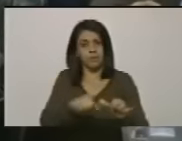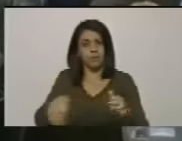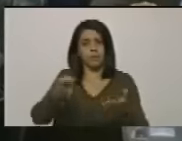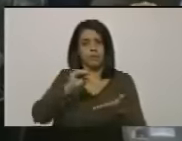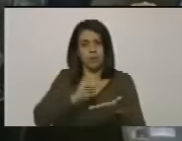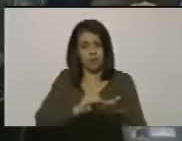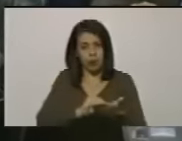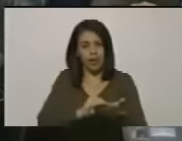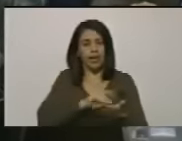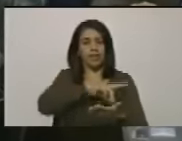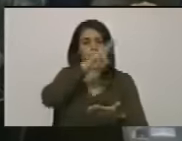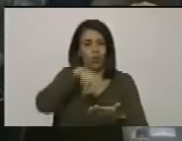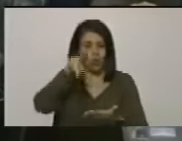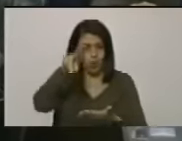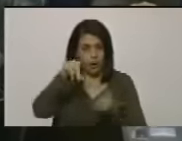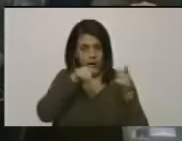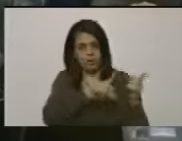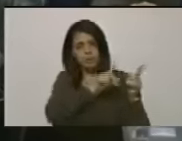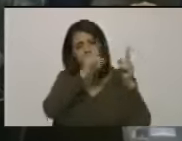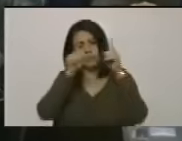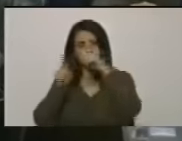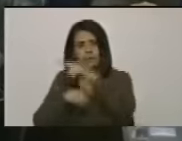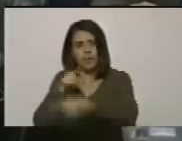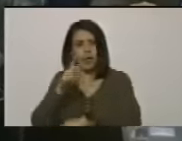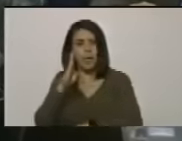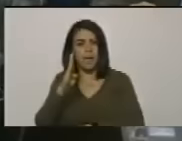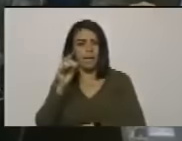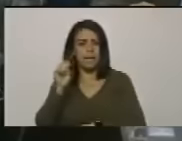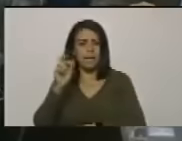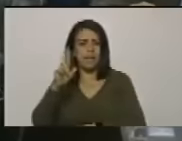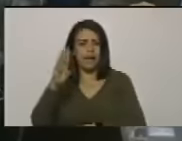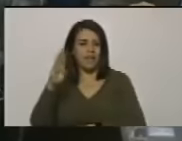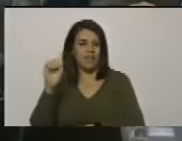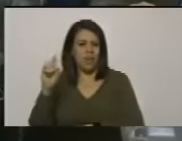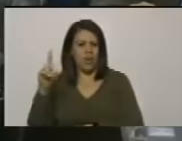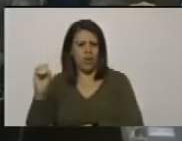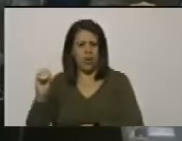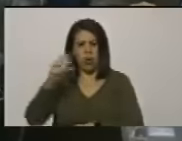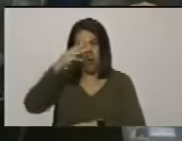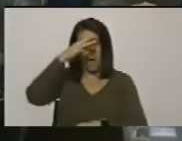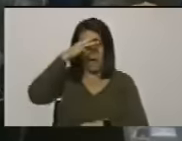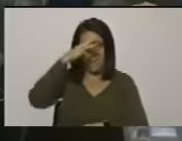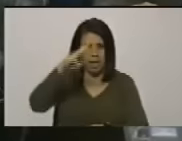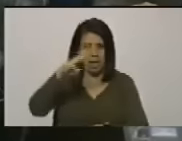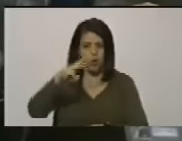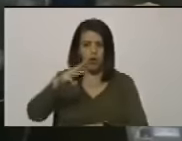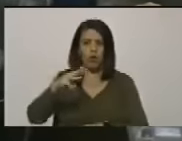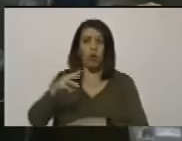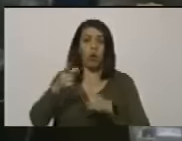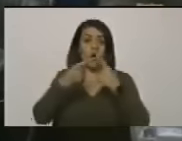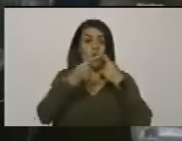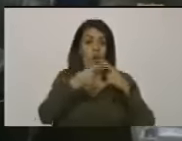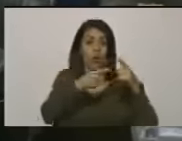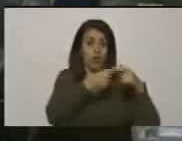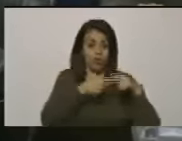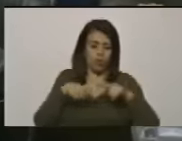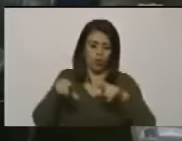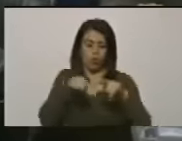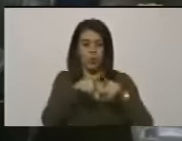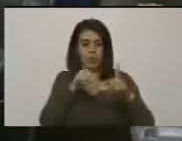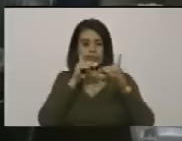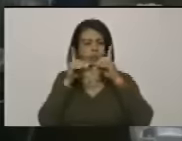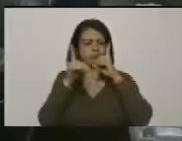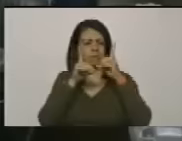de Oslo vino Barbados y luego vino México y quién sabe cuántos otros escenarios de